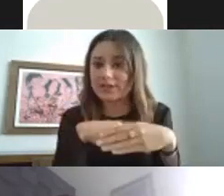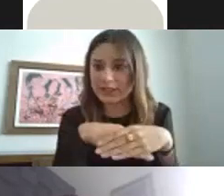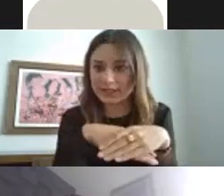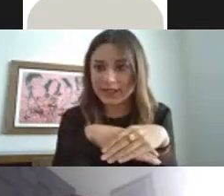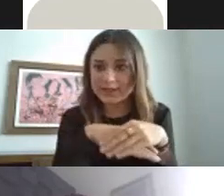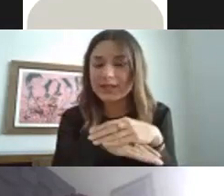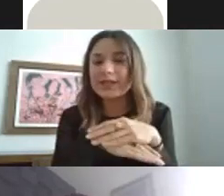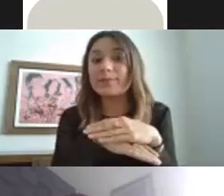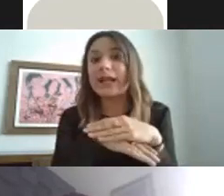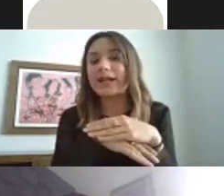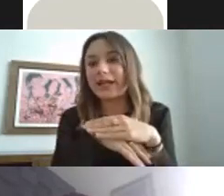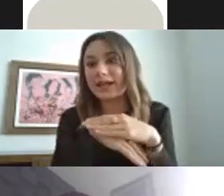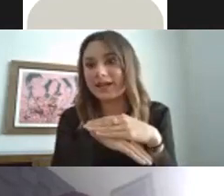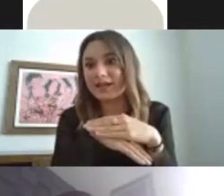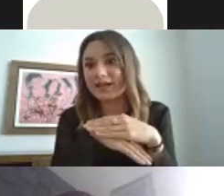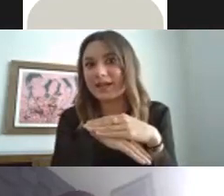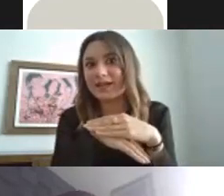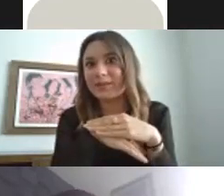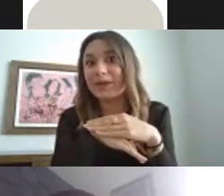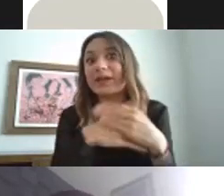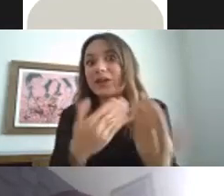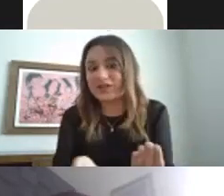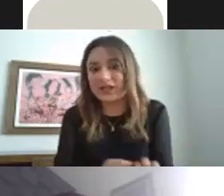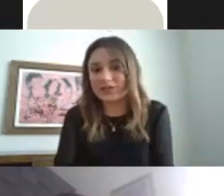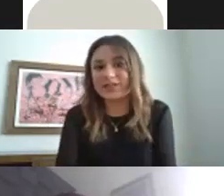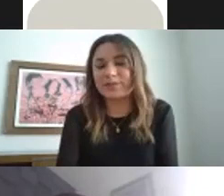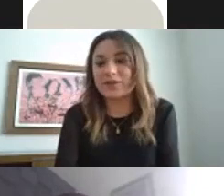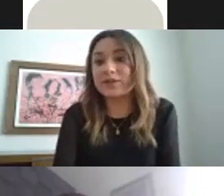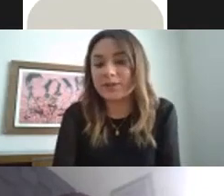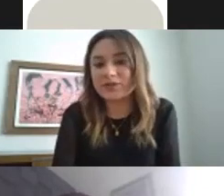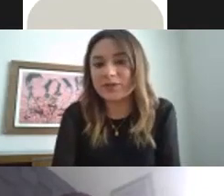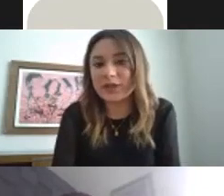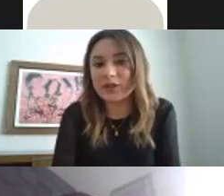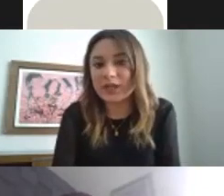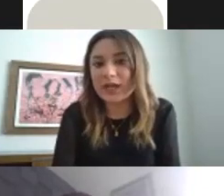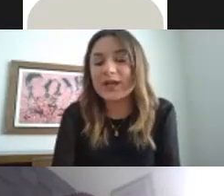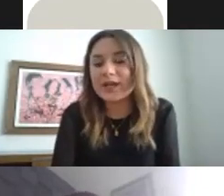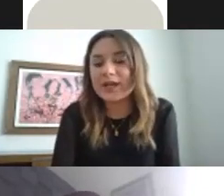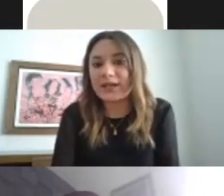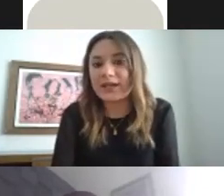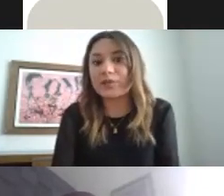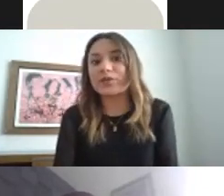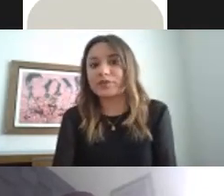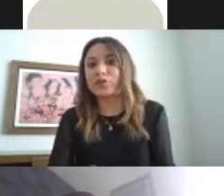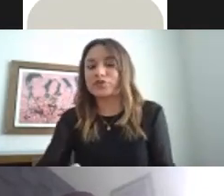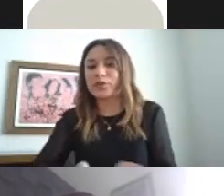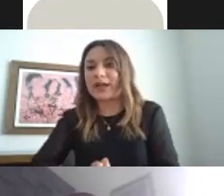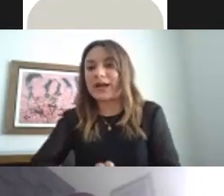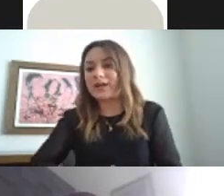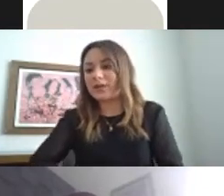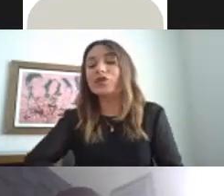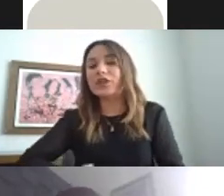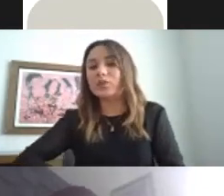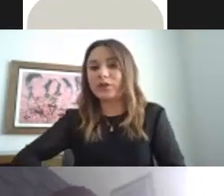iniciales y para qué para qué nos señalan una inspección periódica bueno justo para